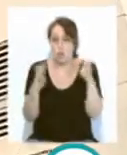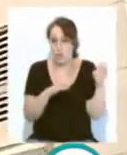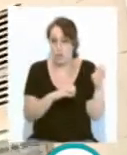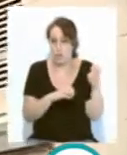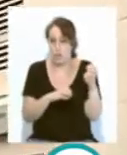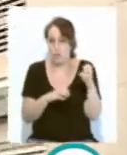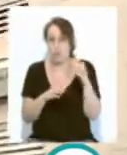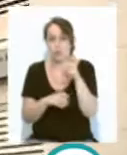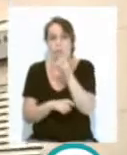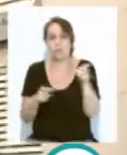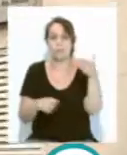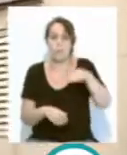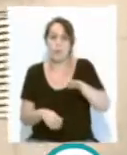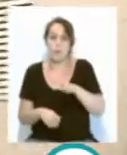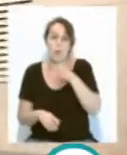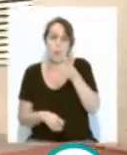2018.